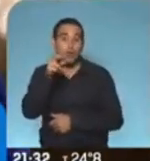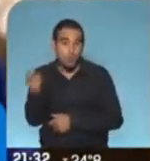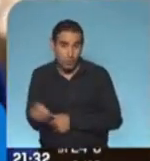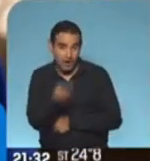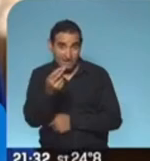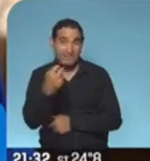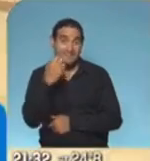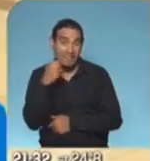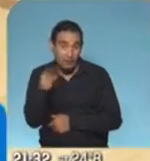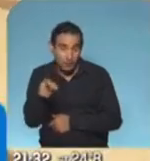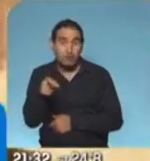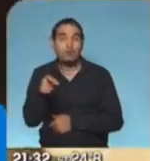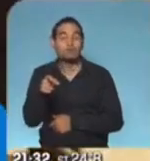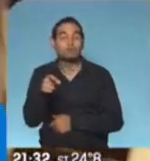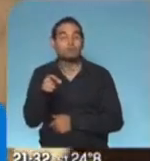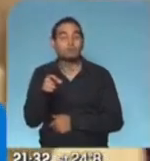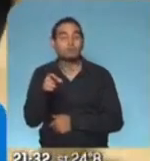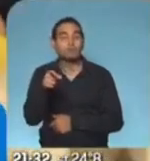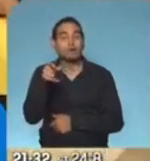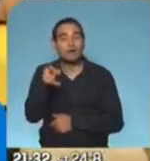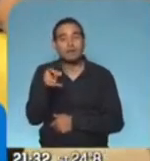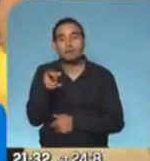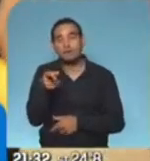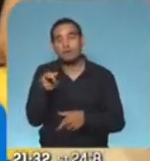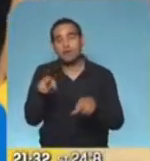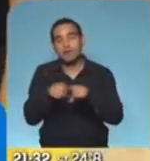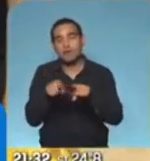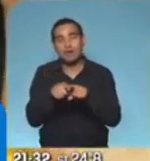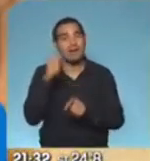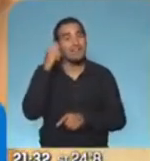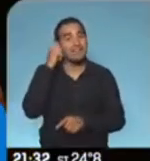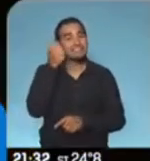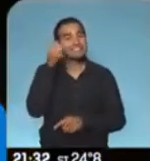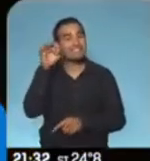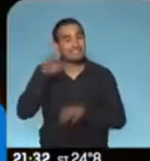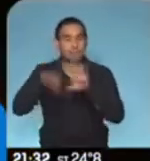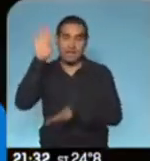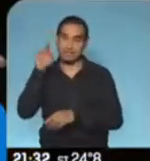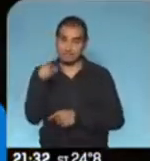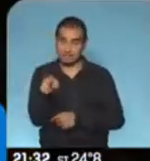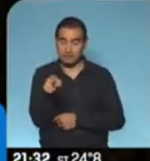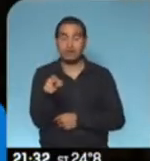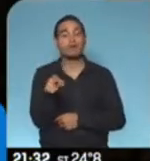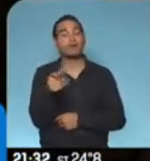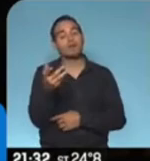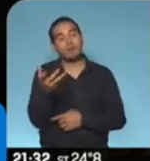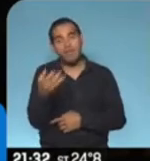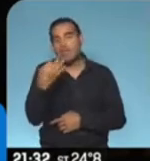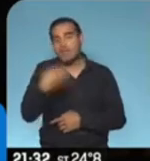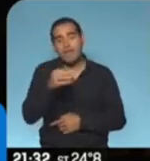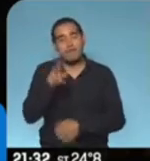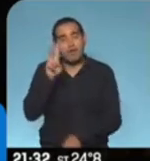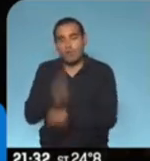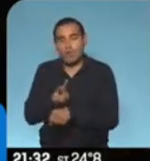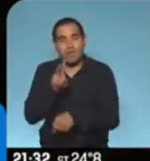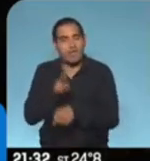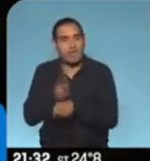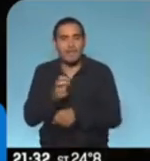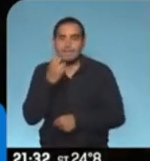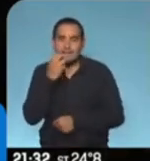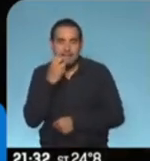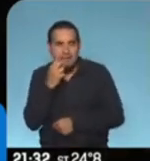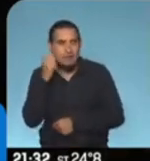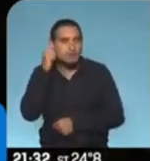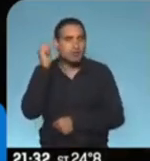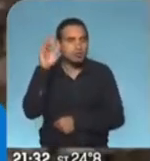fallecidos en España equivalen a personas de más de 70 años. Por ende, tenemos que cuidarlos, tenemos que saber